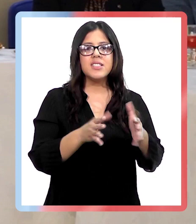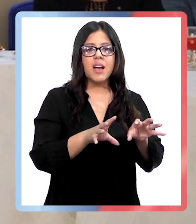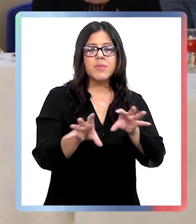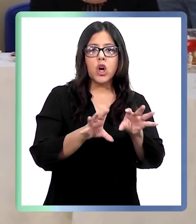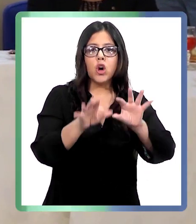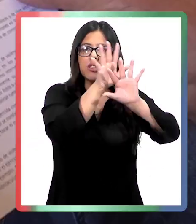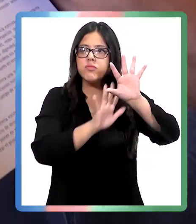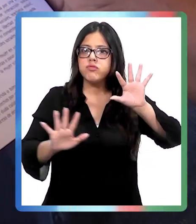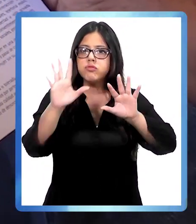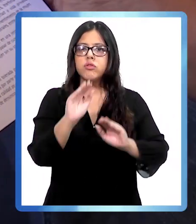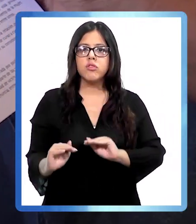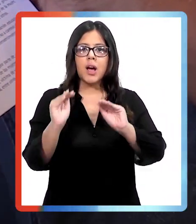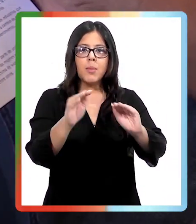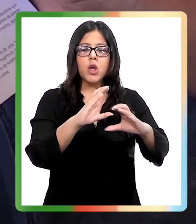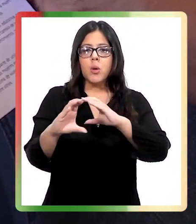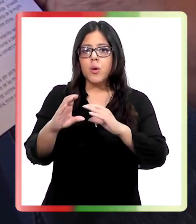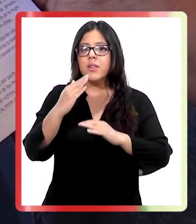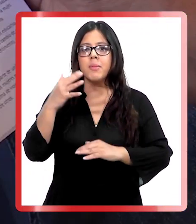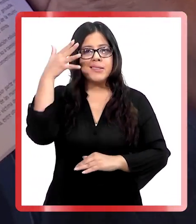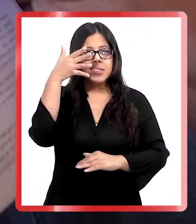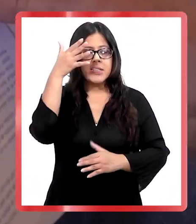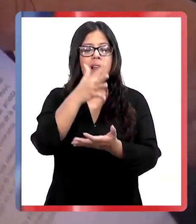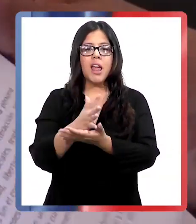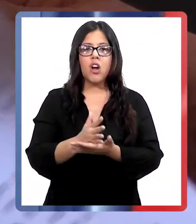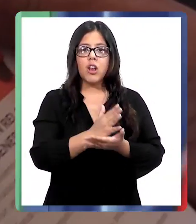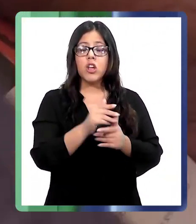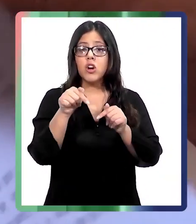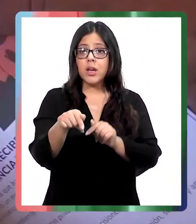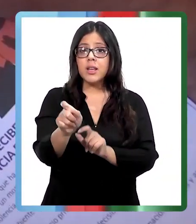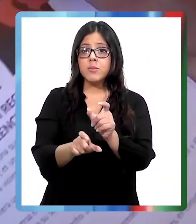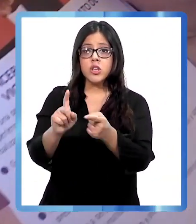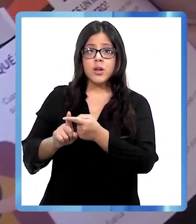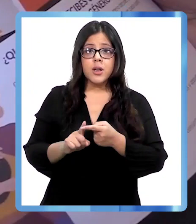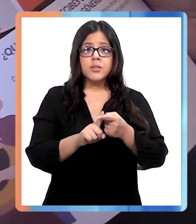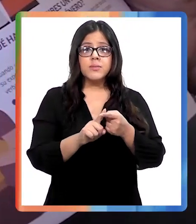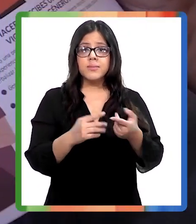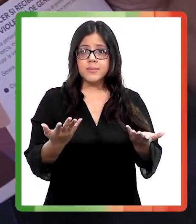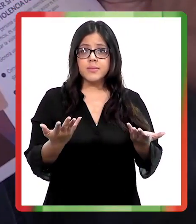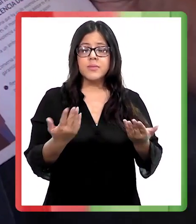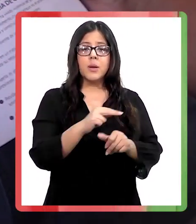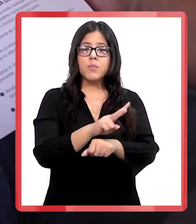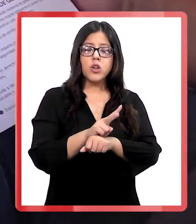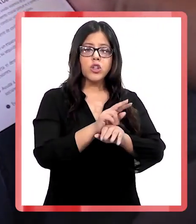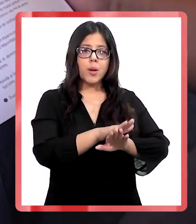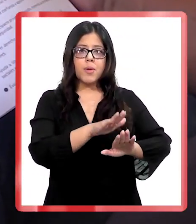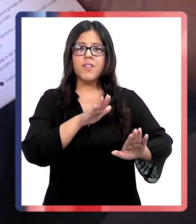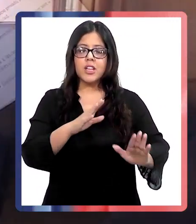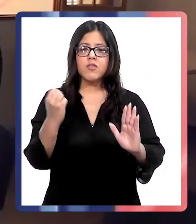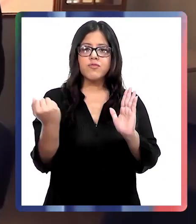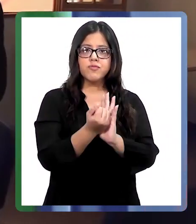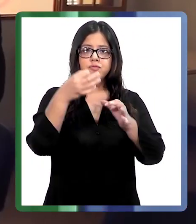comunicacional y charlas en colegios donde los participantes se convertirán en monitores preventivos certificados de violencia de